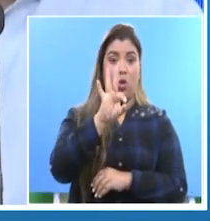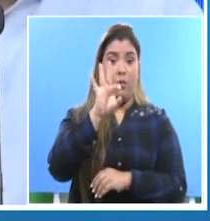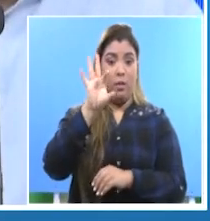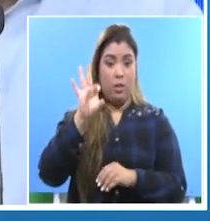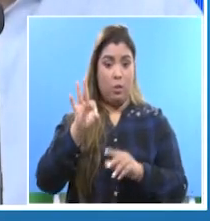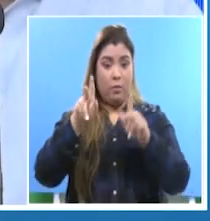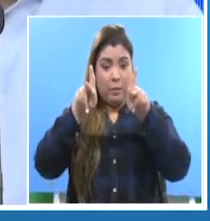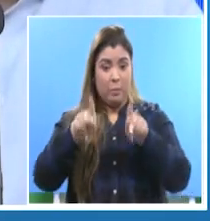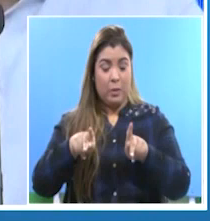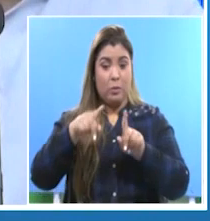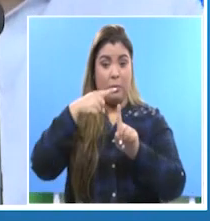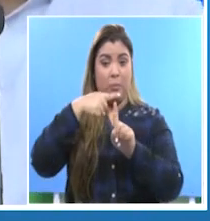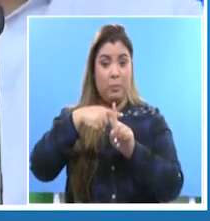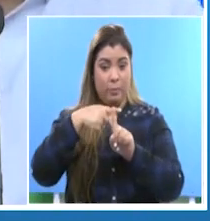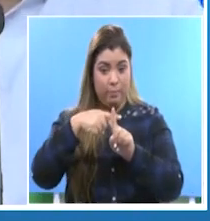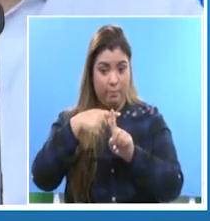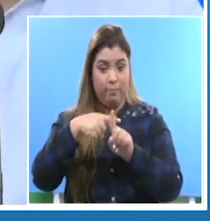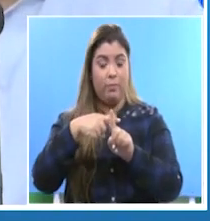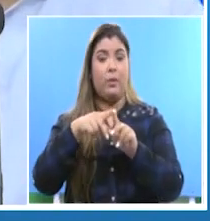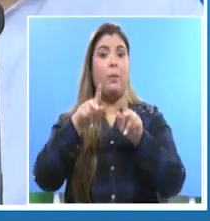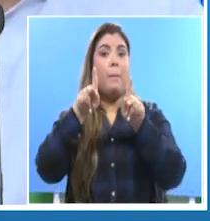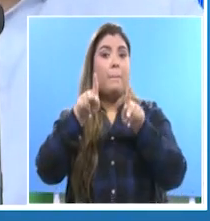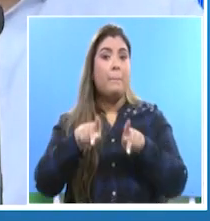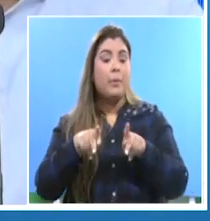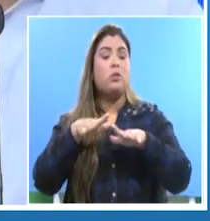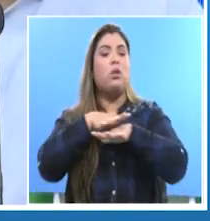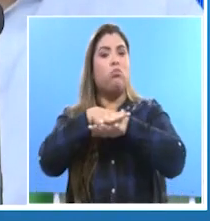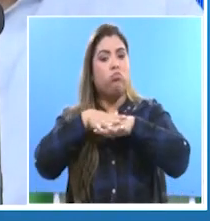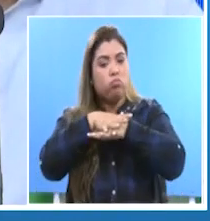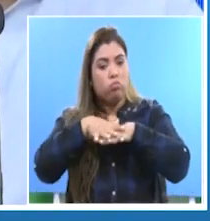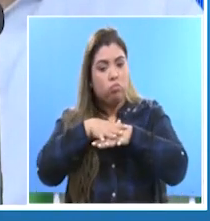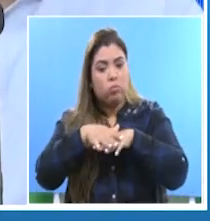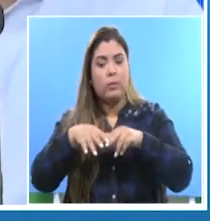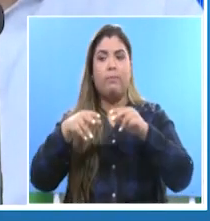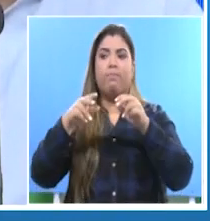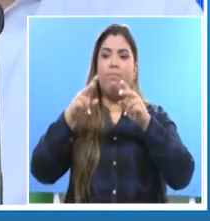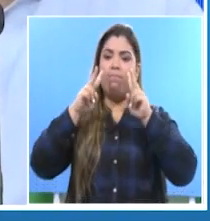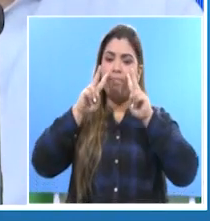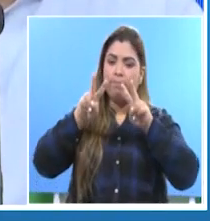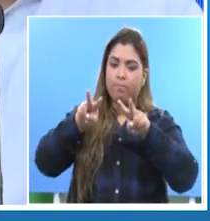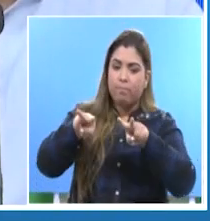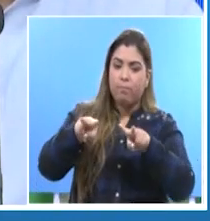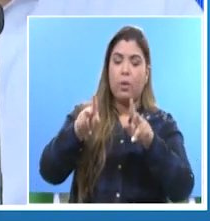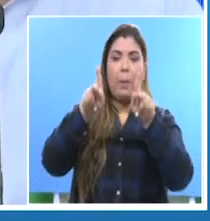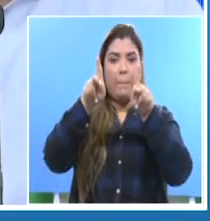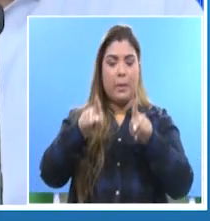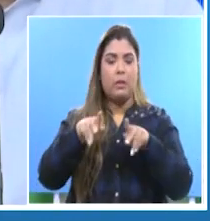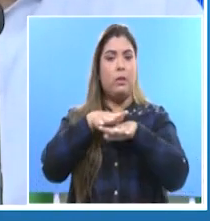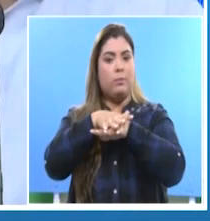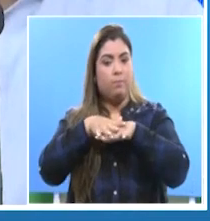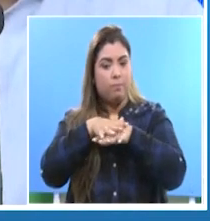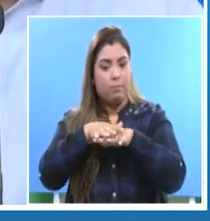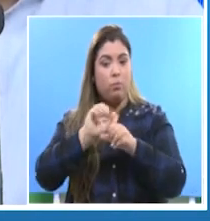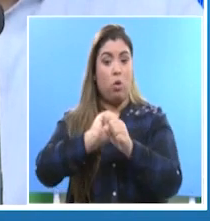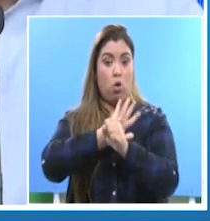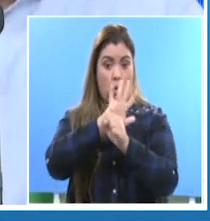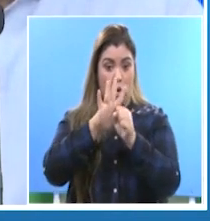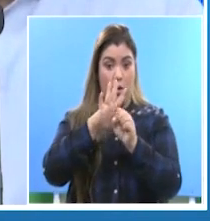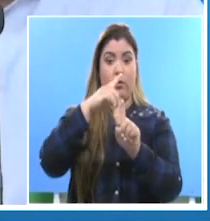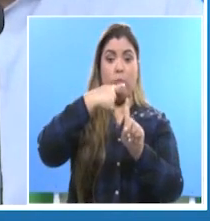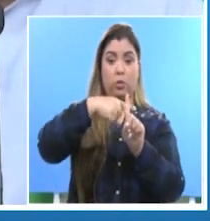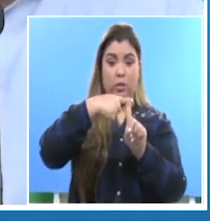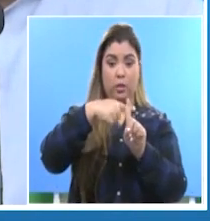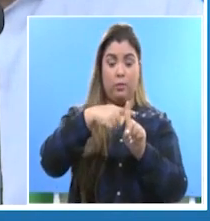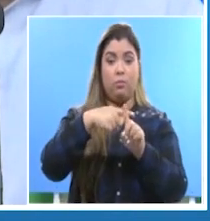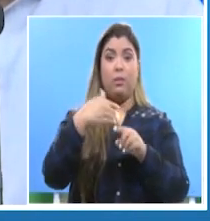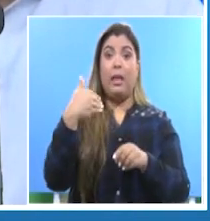activos, o sea, personas que están en este momento en tratamiento y en seguimiento como COVID positivo, ya que tenemos